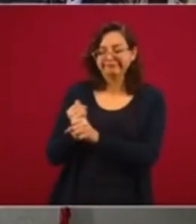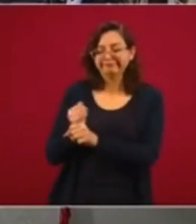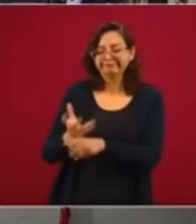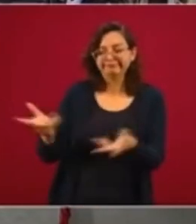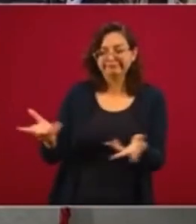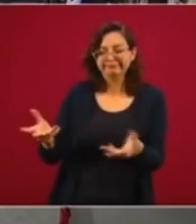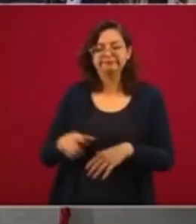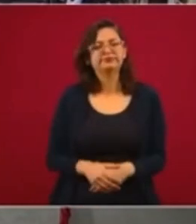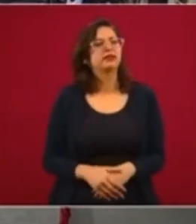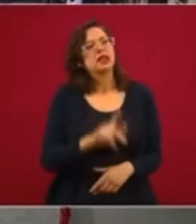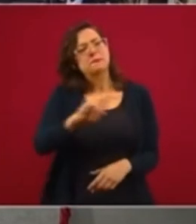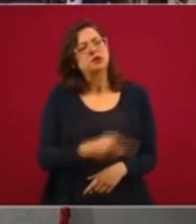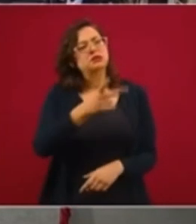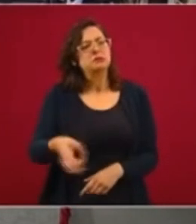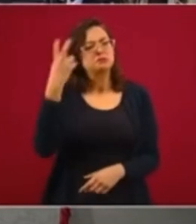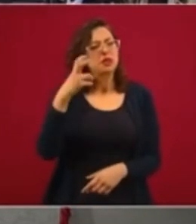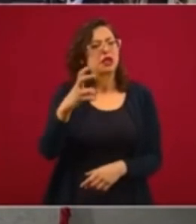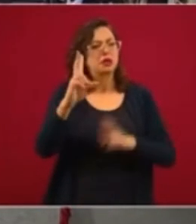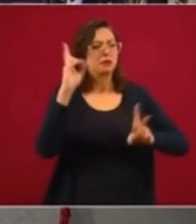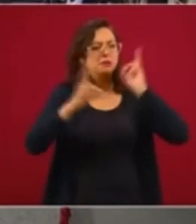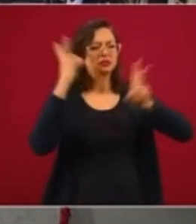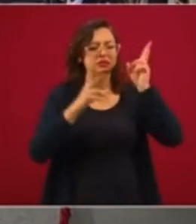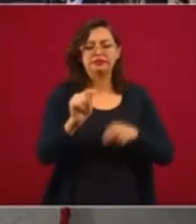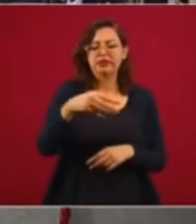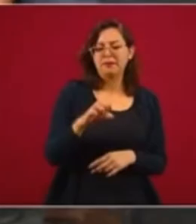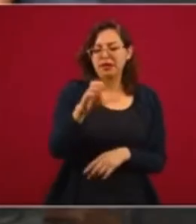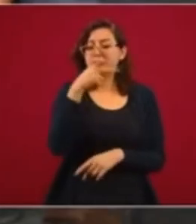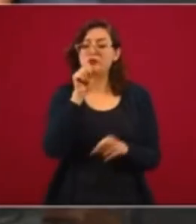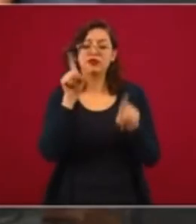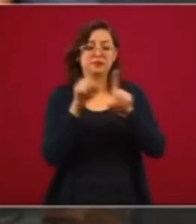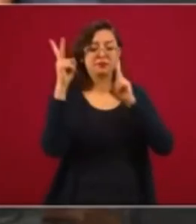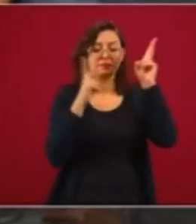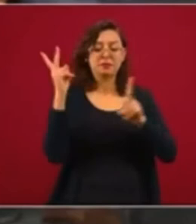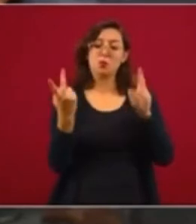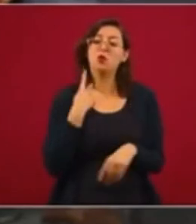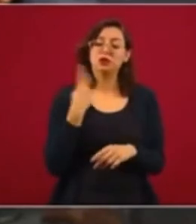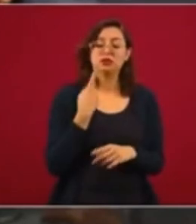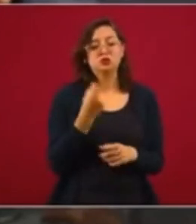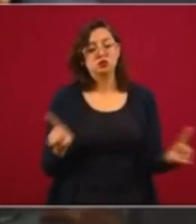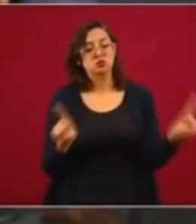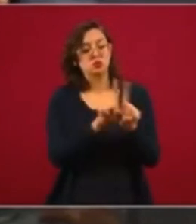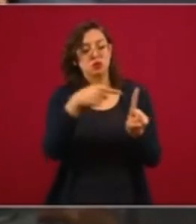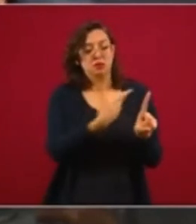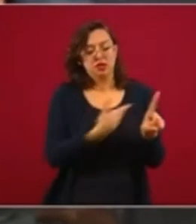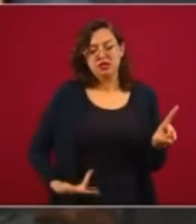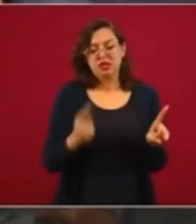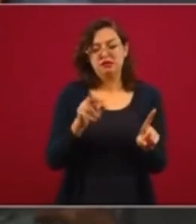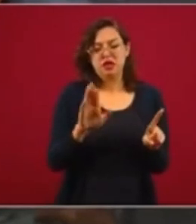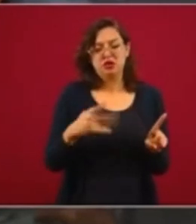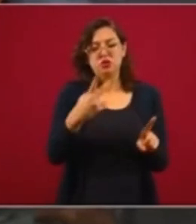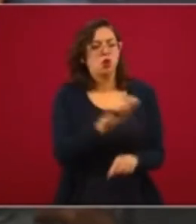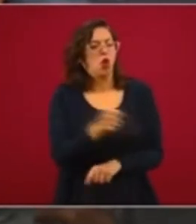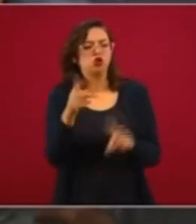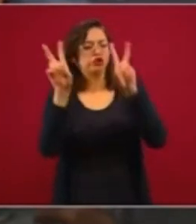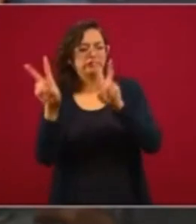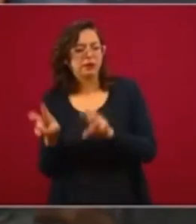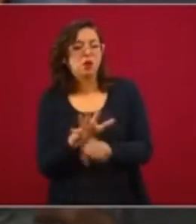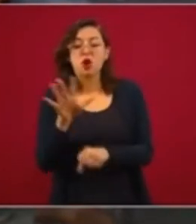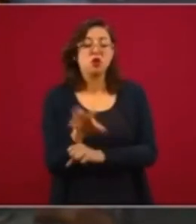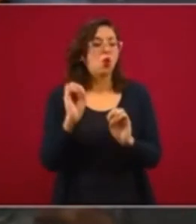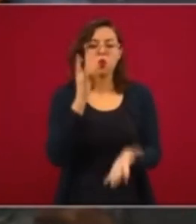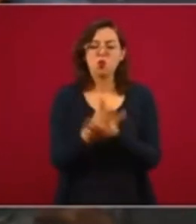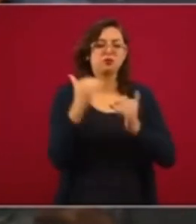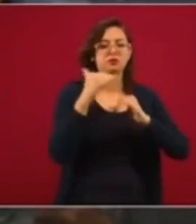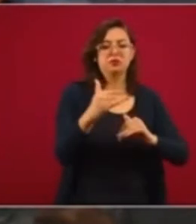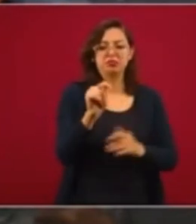Ha dicho que es para el tema del TEMEC, pero también ha dicho que es una visita política, estará reunida en bilateral con el presidente Trump. ¿Usted qué temas pondría sobre la mesa? ¿O solo van a limitar el